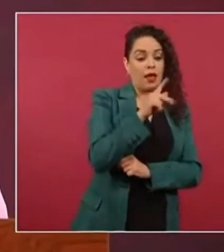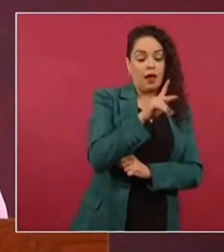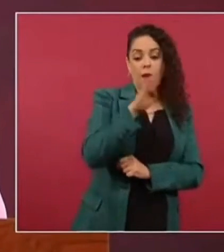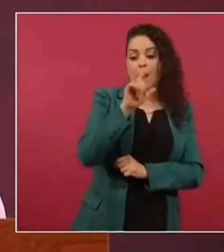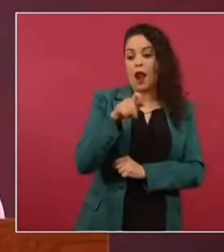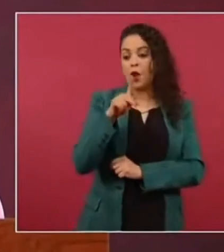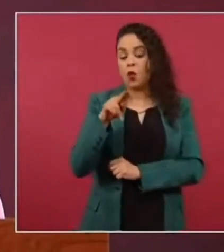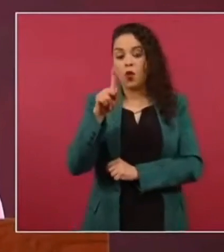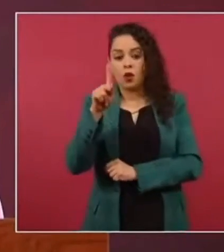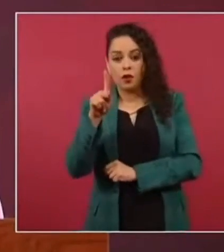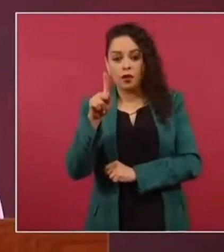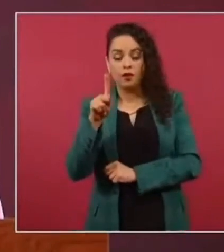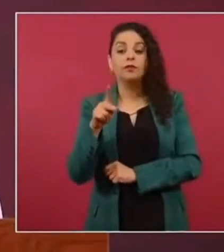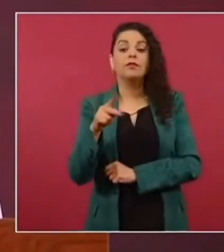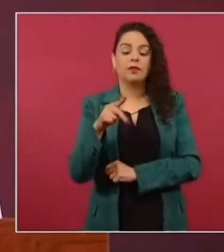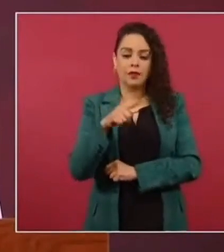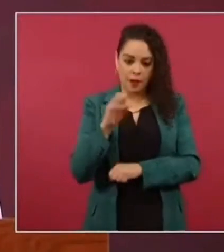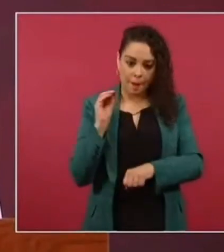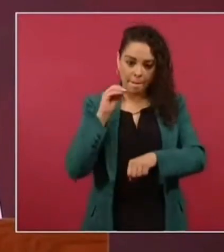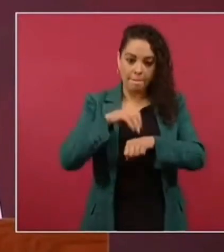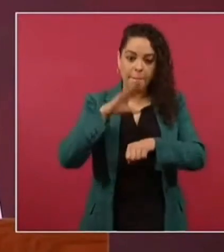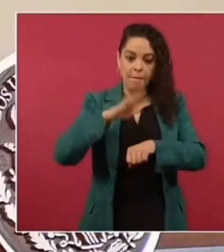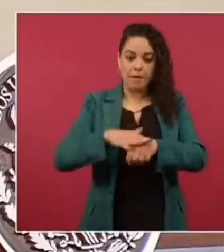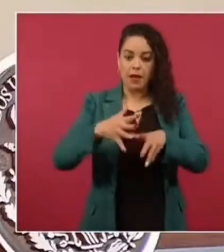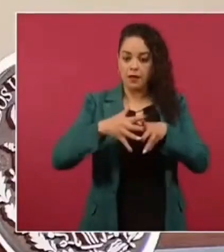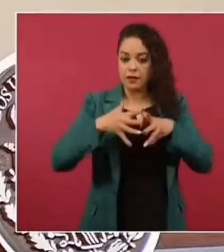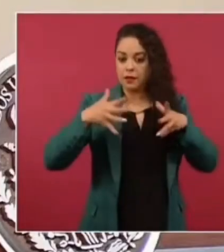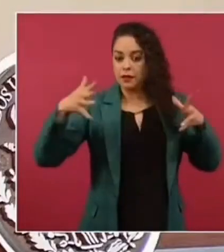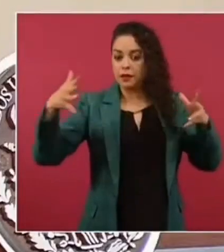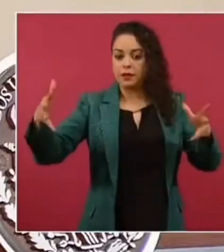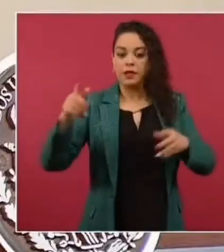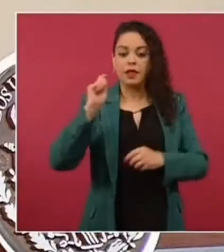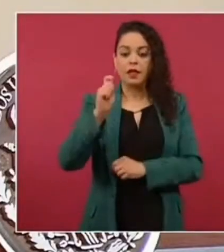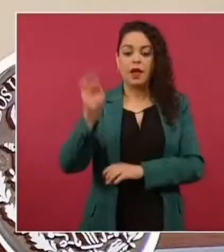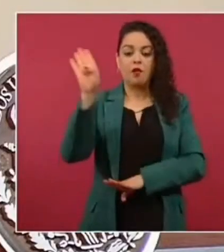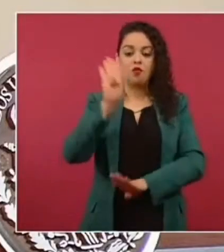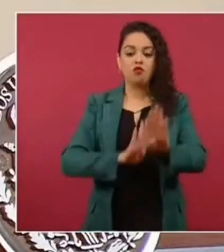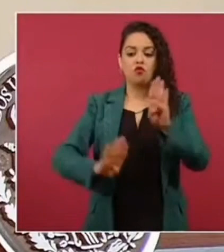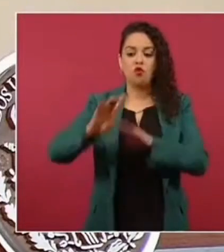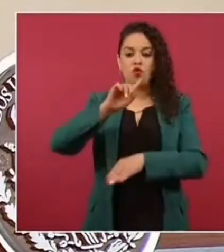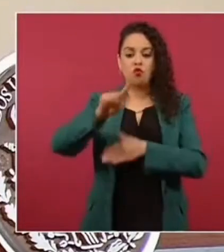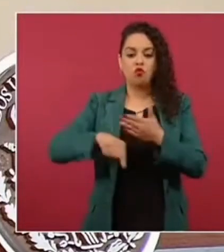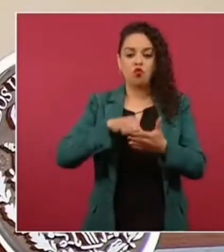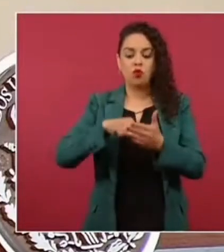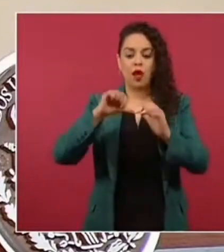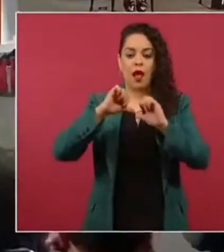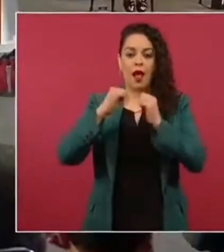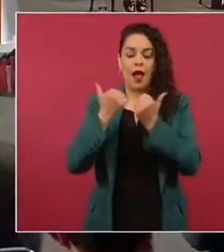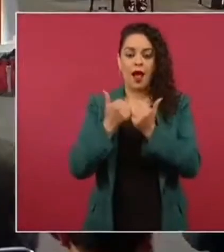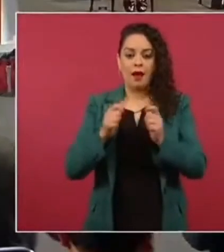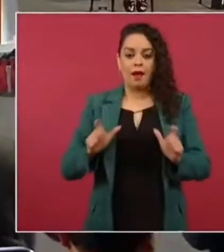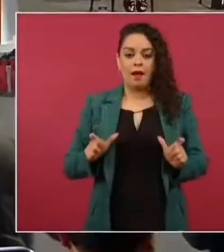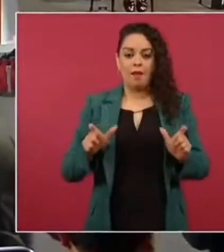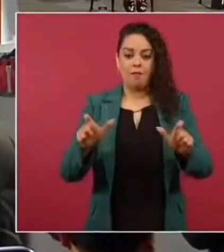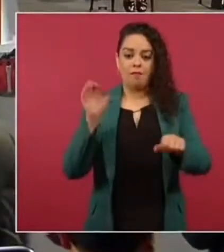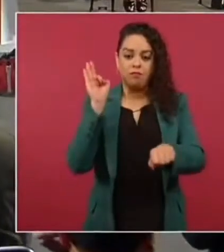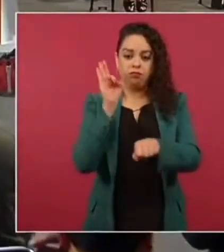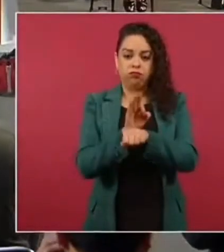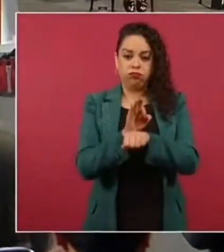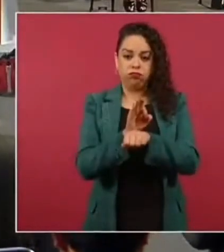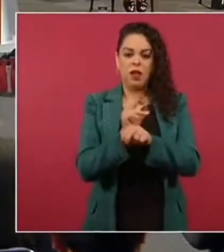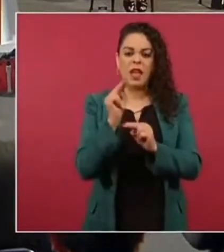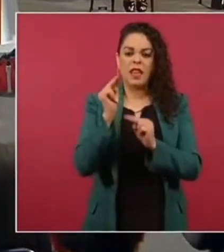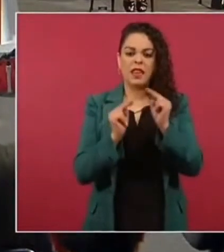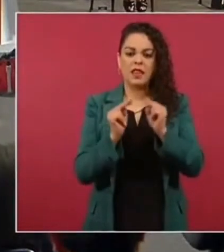sumando más lo que son corredores biológicos de áreas naturales protegidas con una categoría